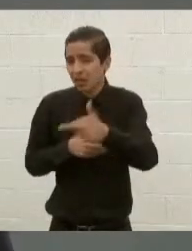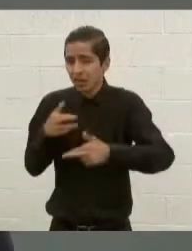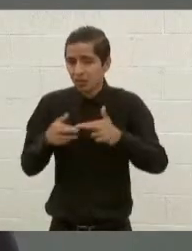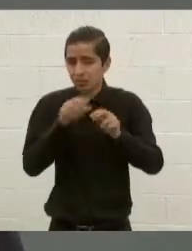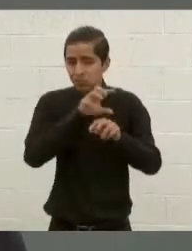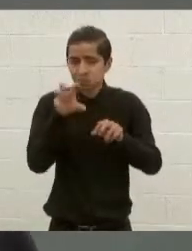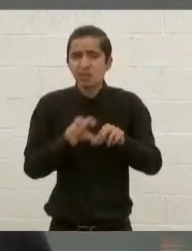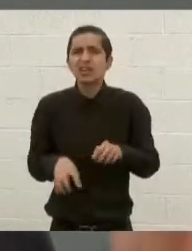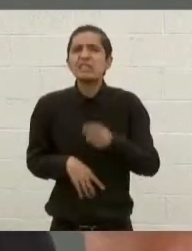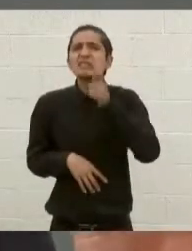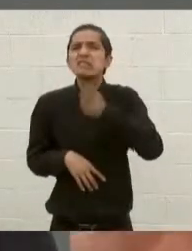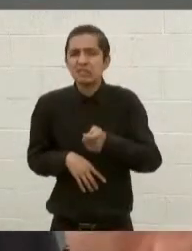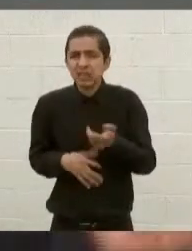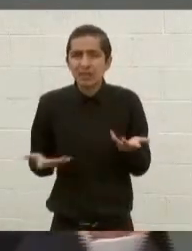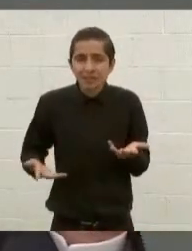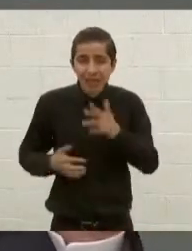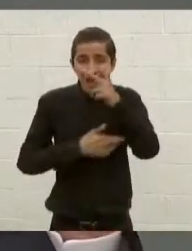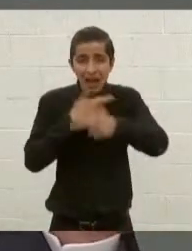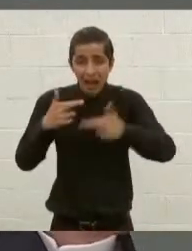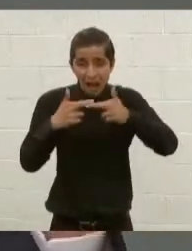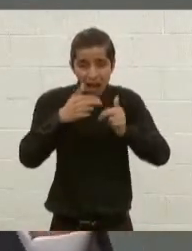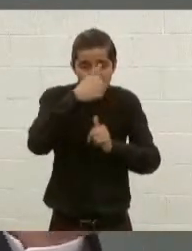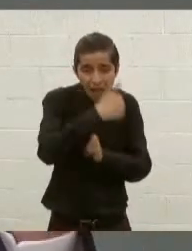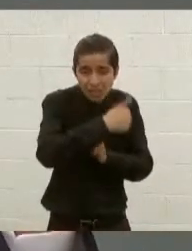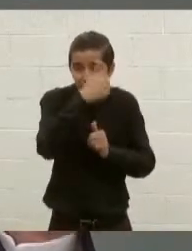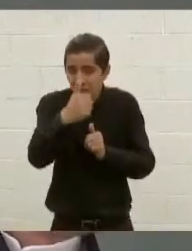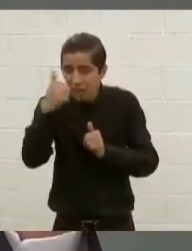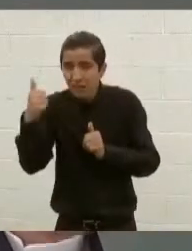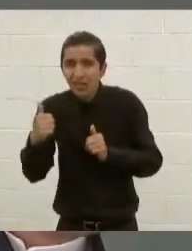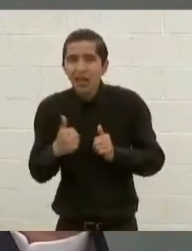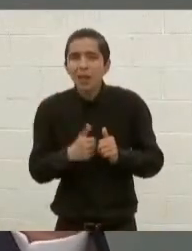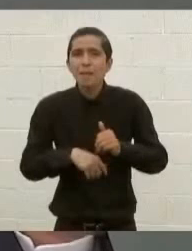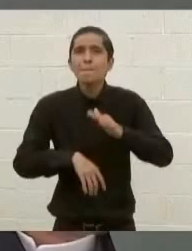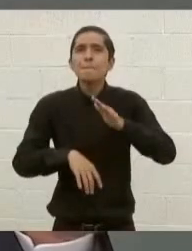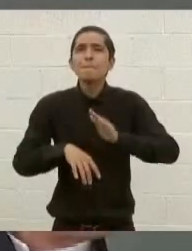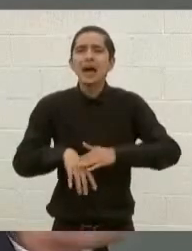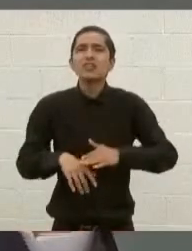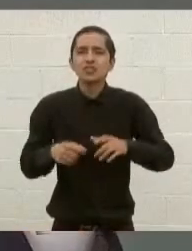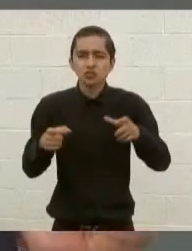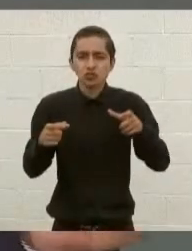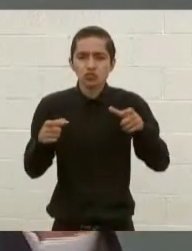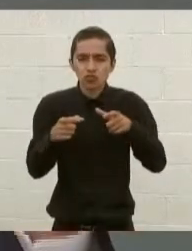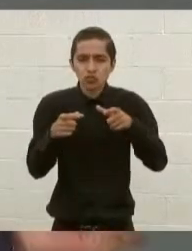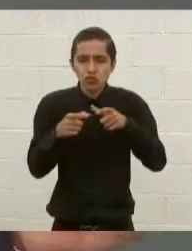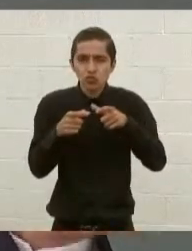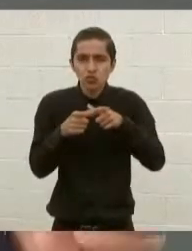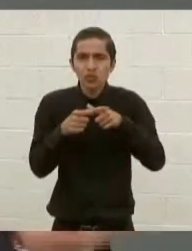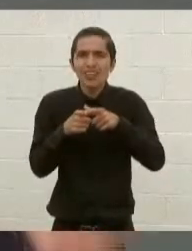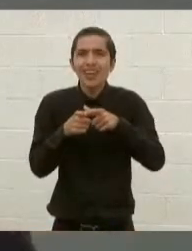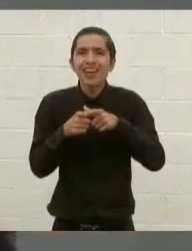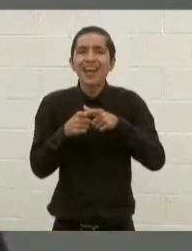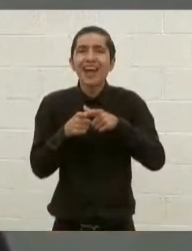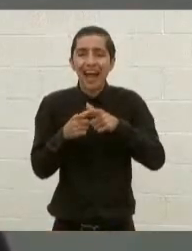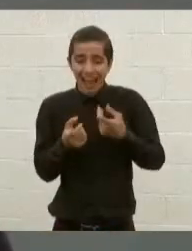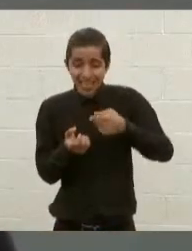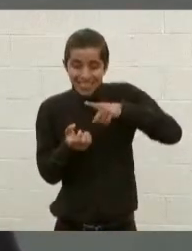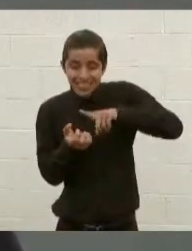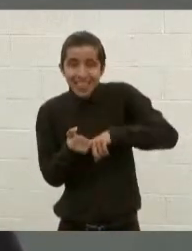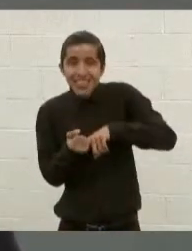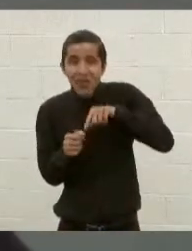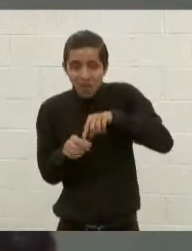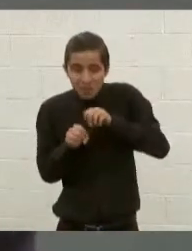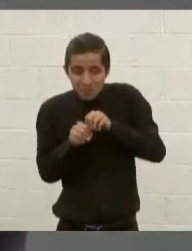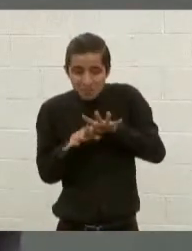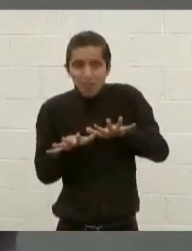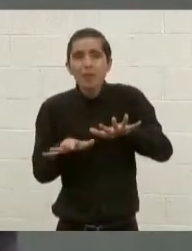que significa que cada región se vuelve cada vez más pequeña y tiene desplegado un